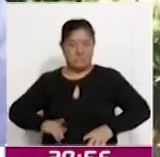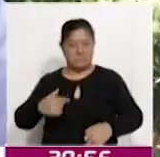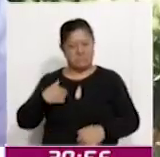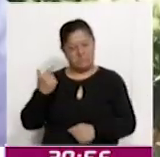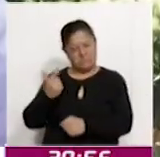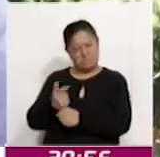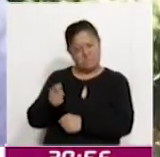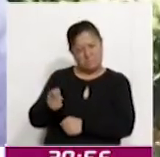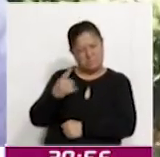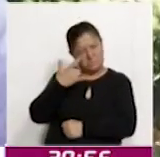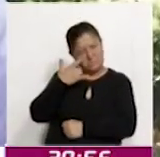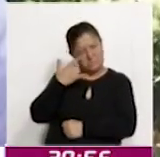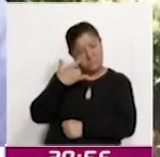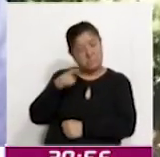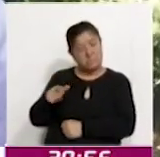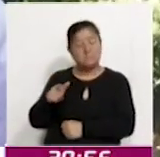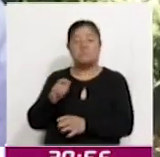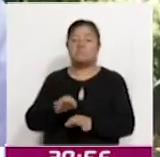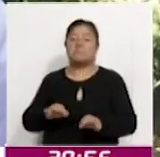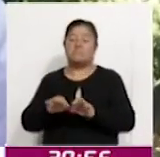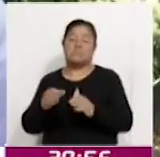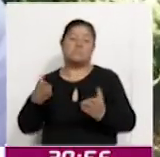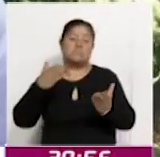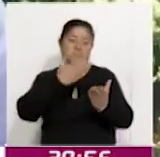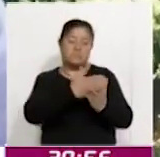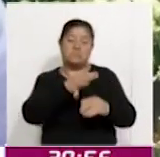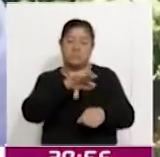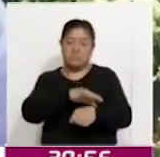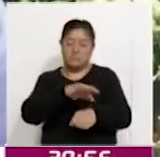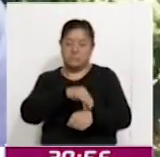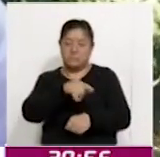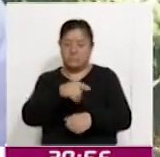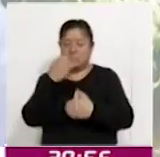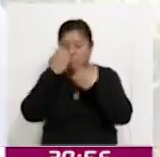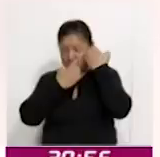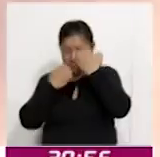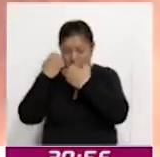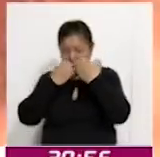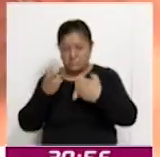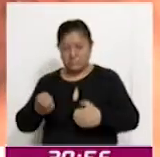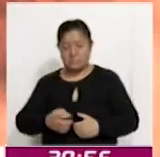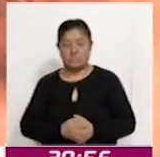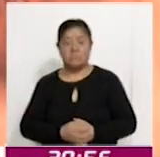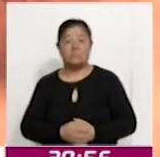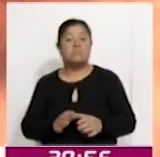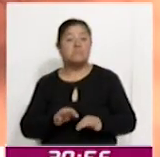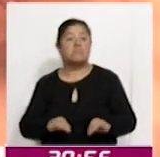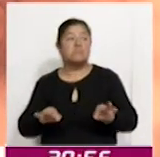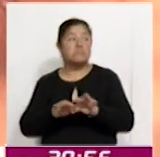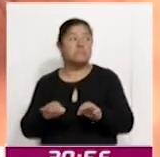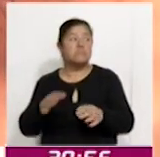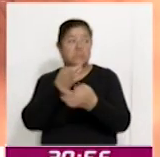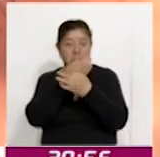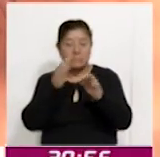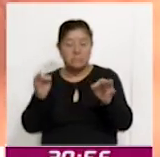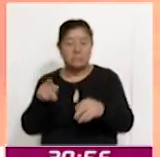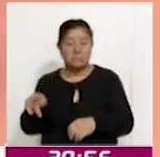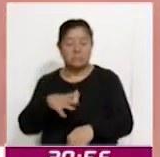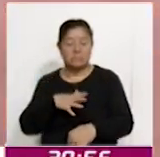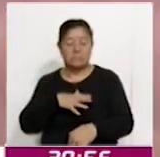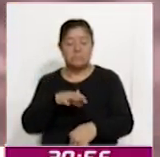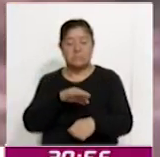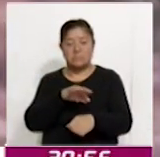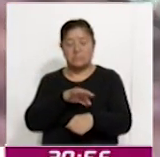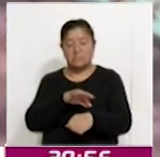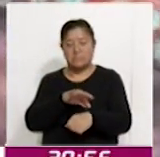algo raro, pues lo ideal es eso, acudir con el médico para que se pueda valorar. Es importante informar durante la consulta